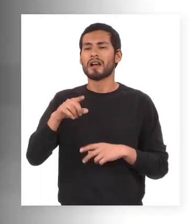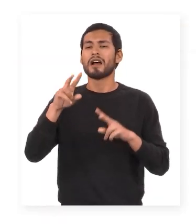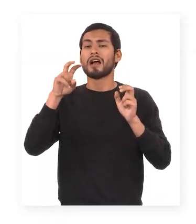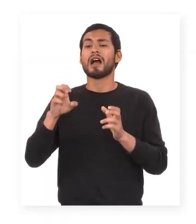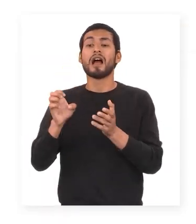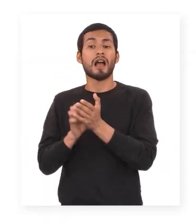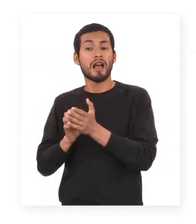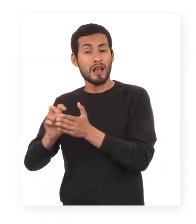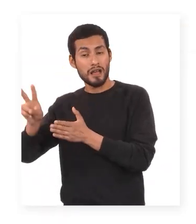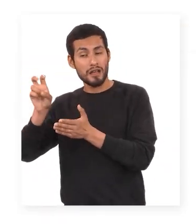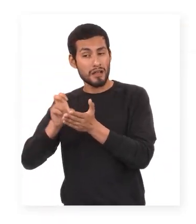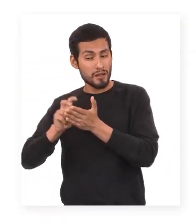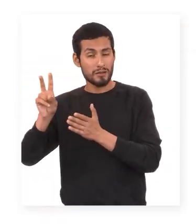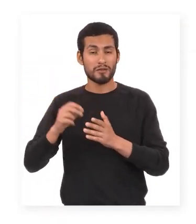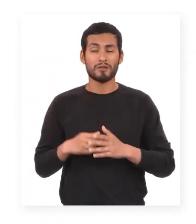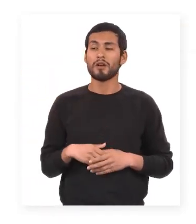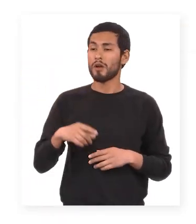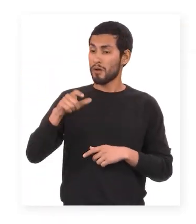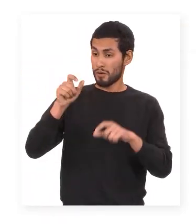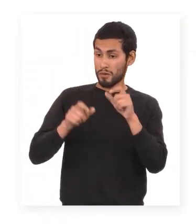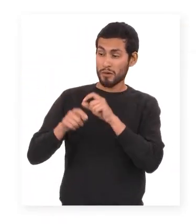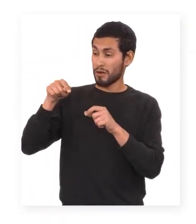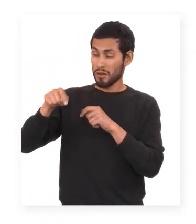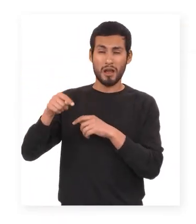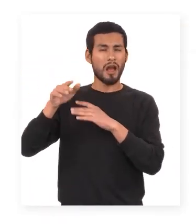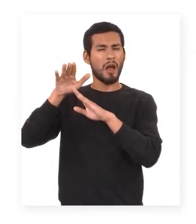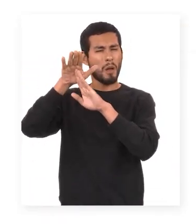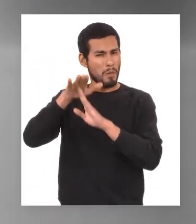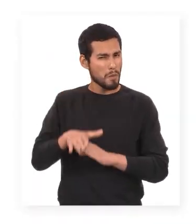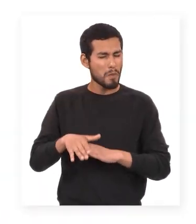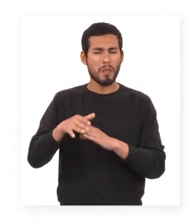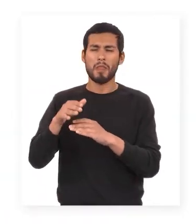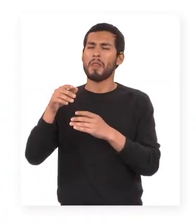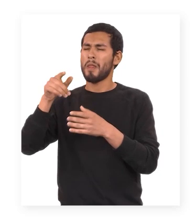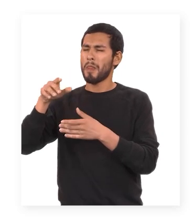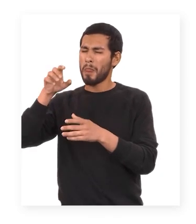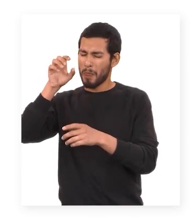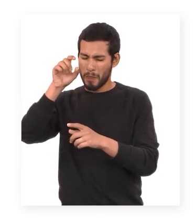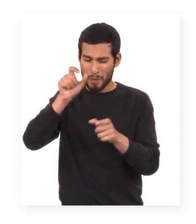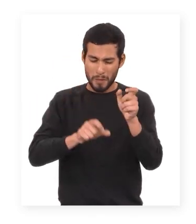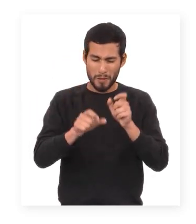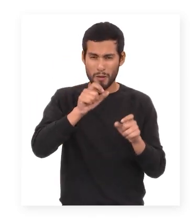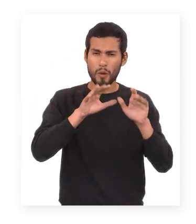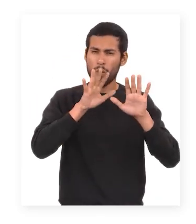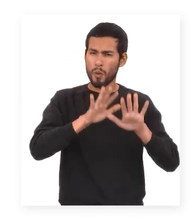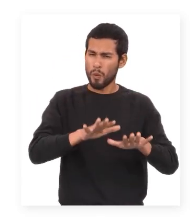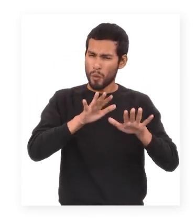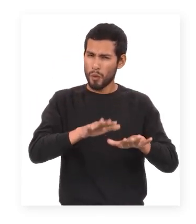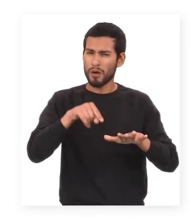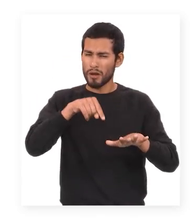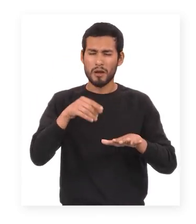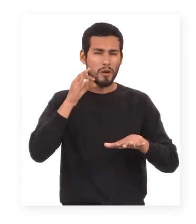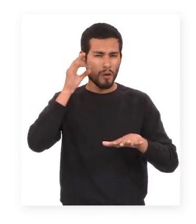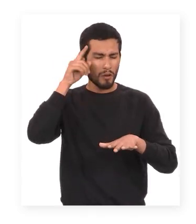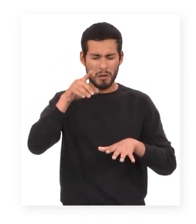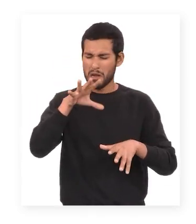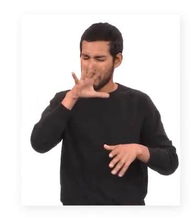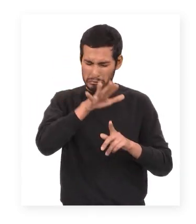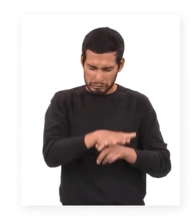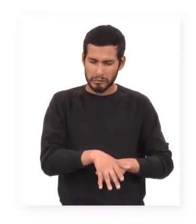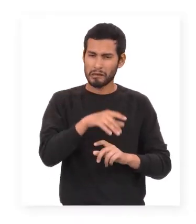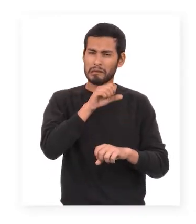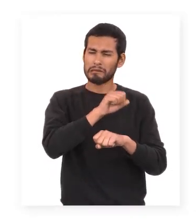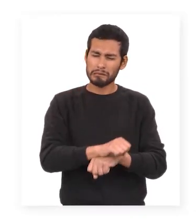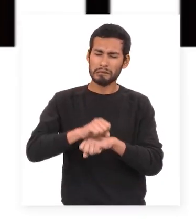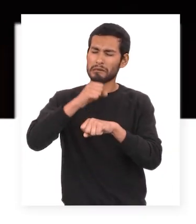la evangelización los colonos abusaron y maltrataron a los pobladores autóctonos quienes